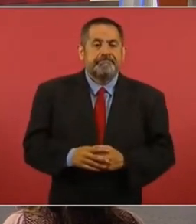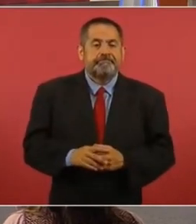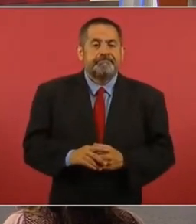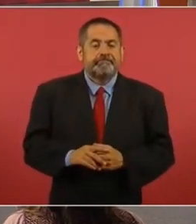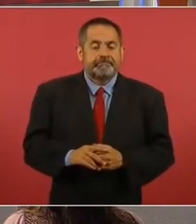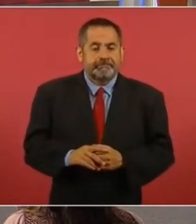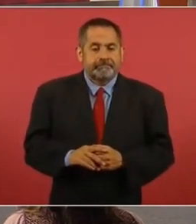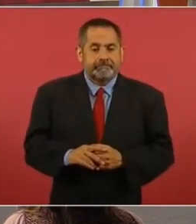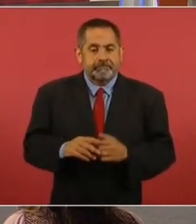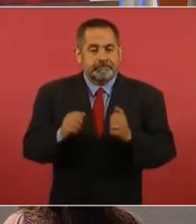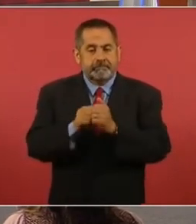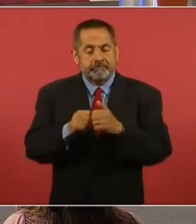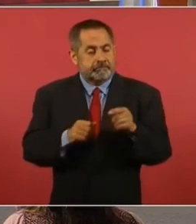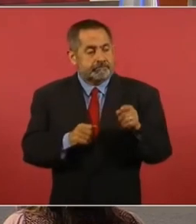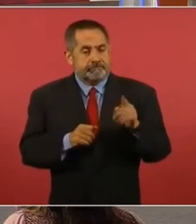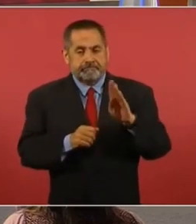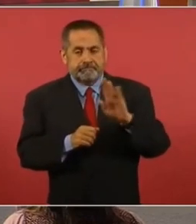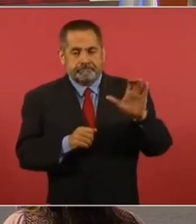con California,